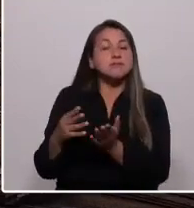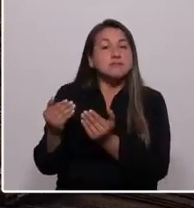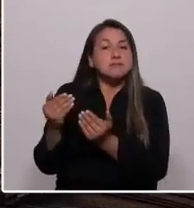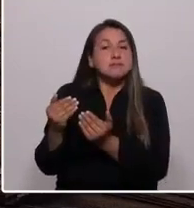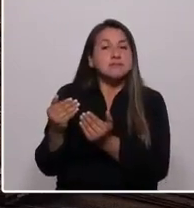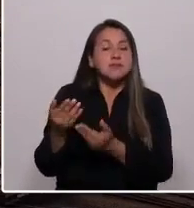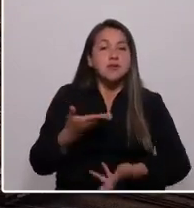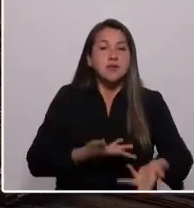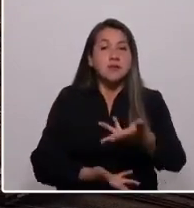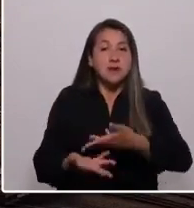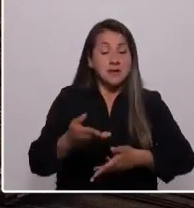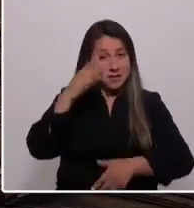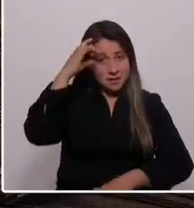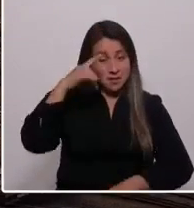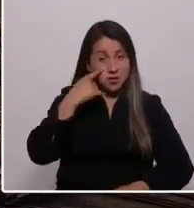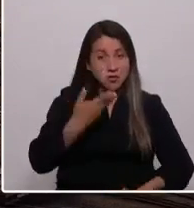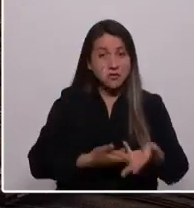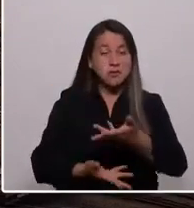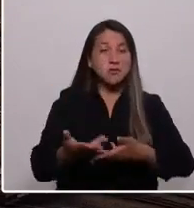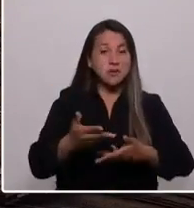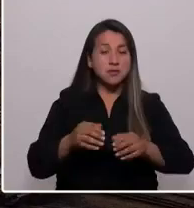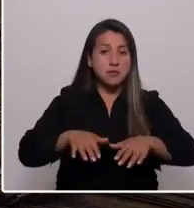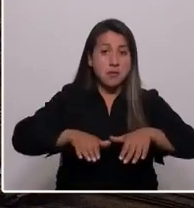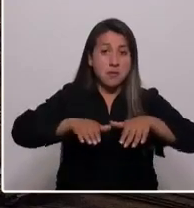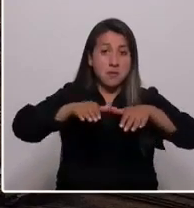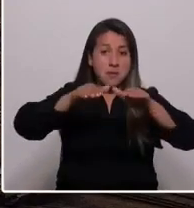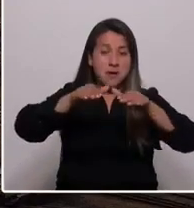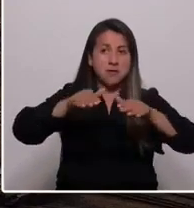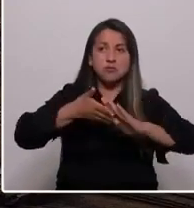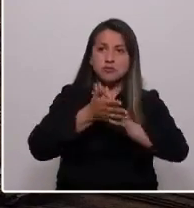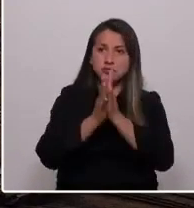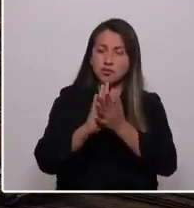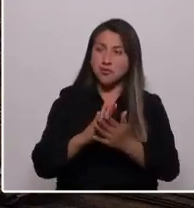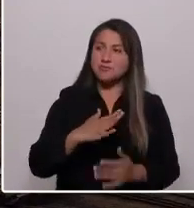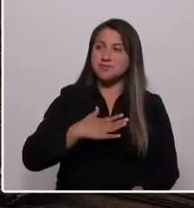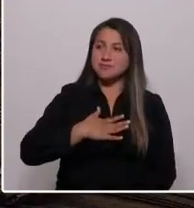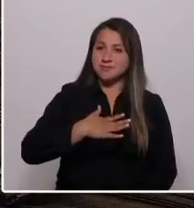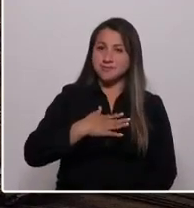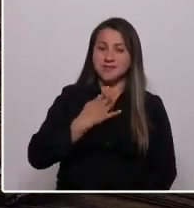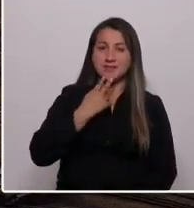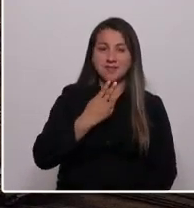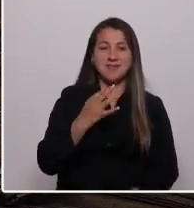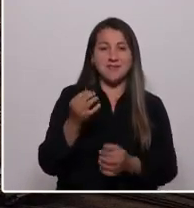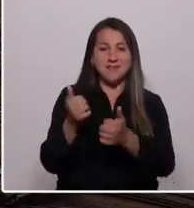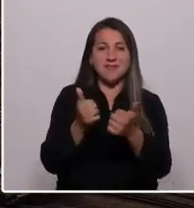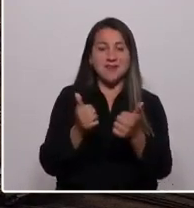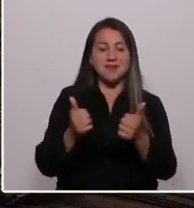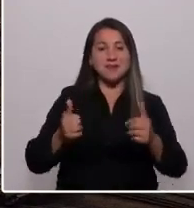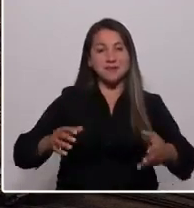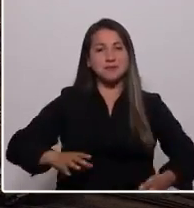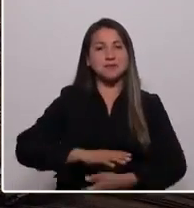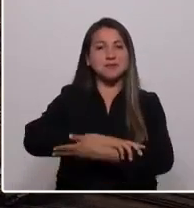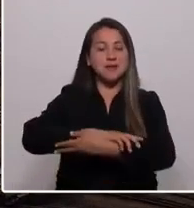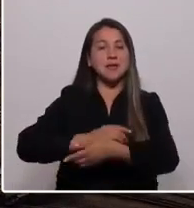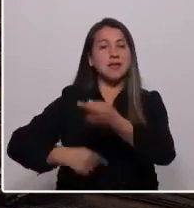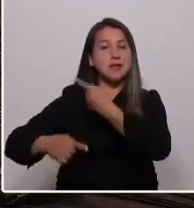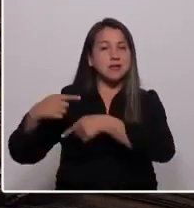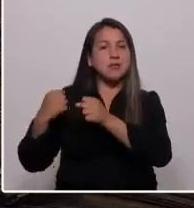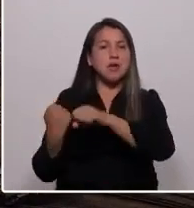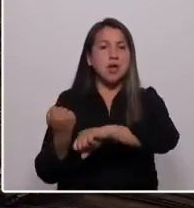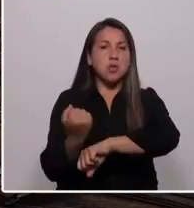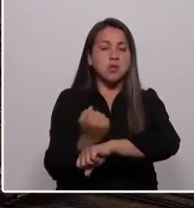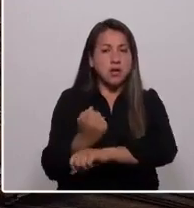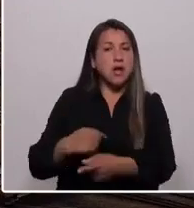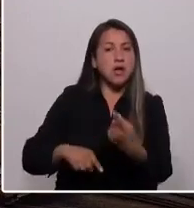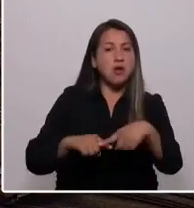saberes, crear espacios de crecimiento, de pronto todo tenía sentido para mí. De la mano de la historia podía ayudar a tantas y tantos a tener